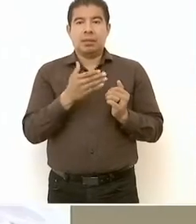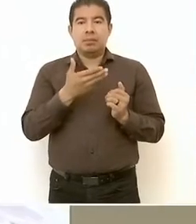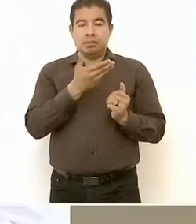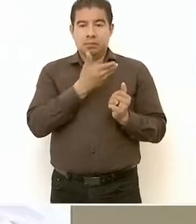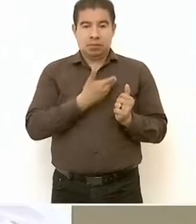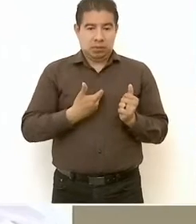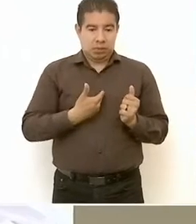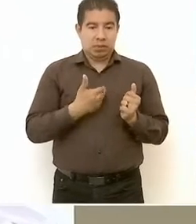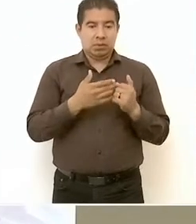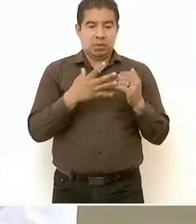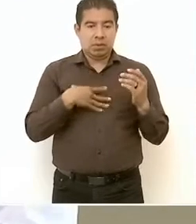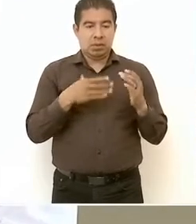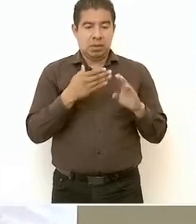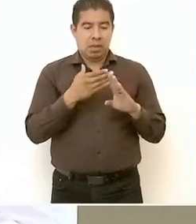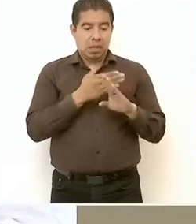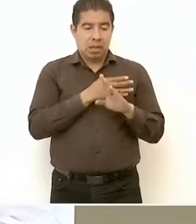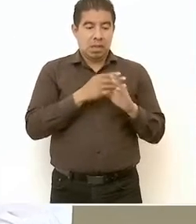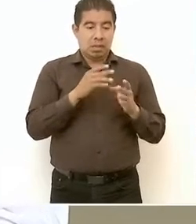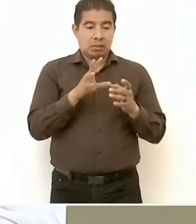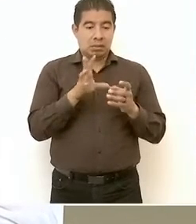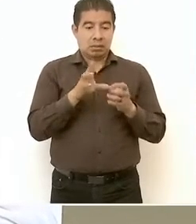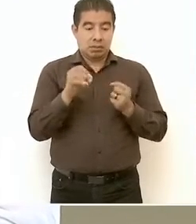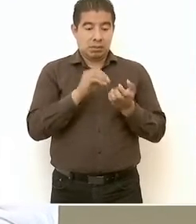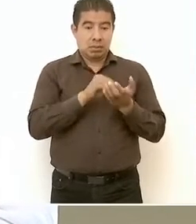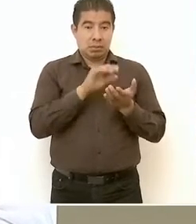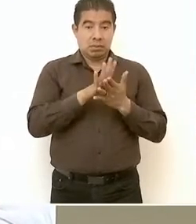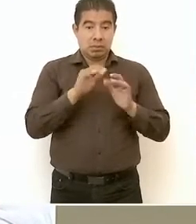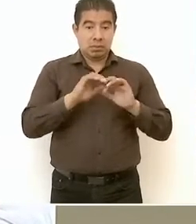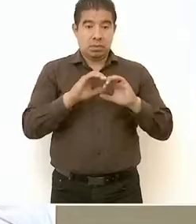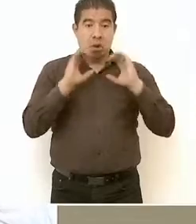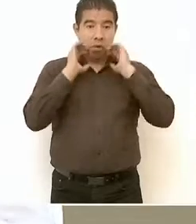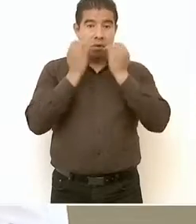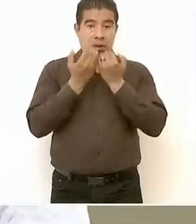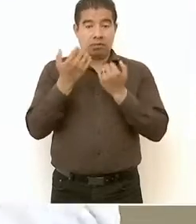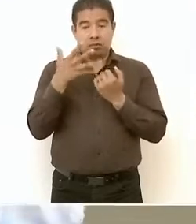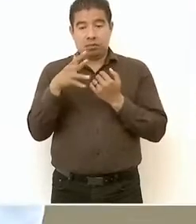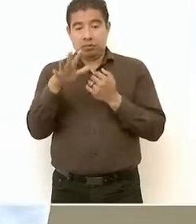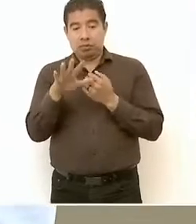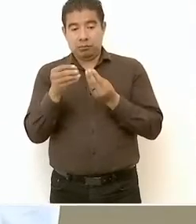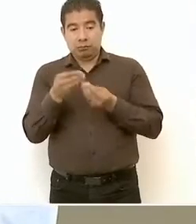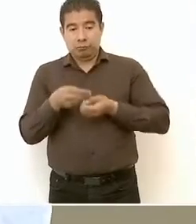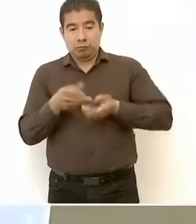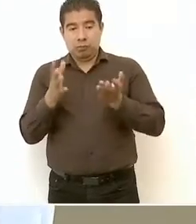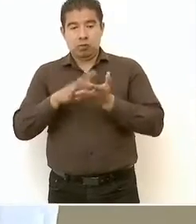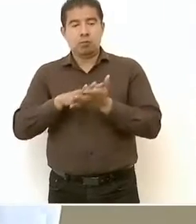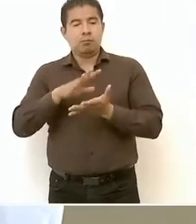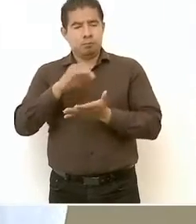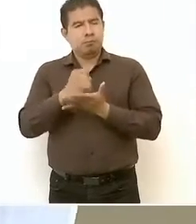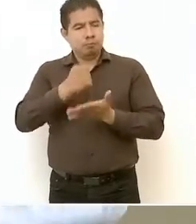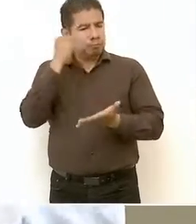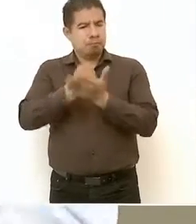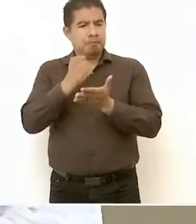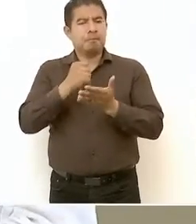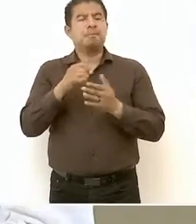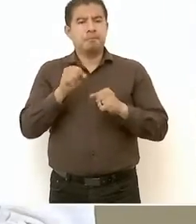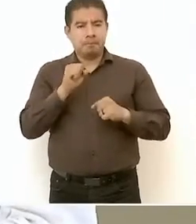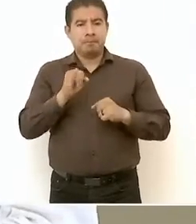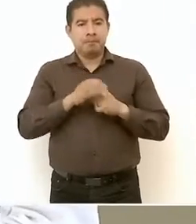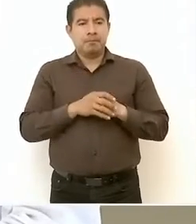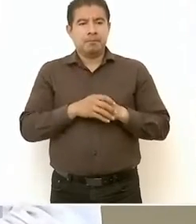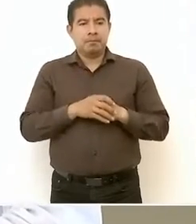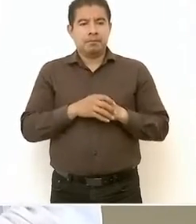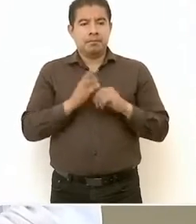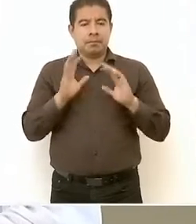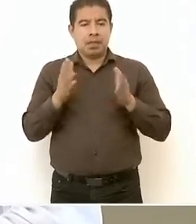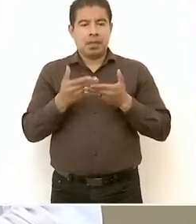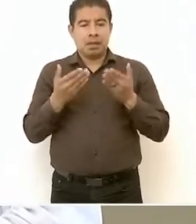antes envió su iniciativa y se aprobó en esa fecha. Así que ese ya es un derecho que está